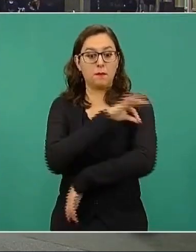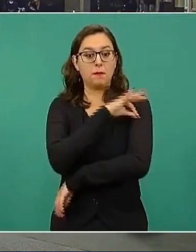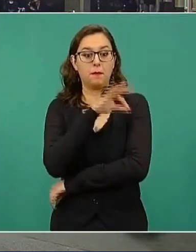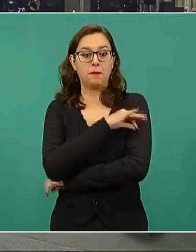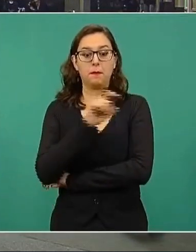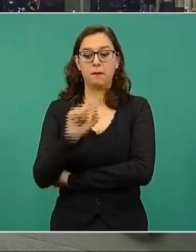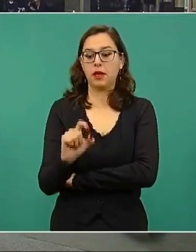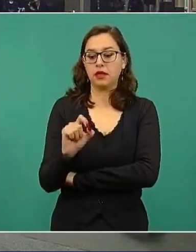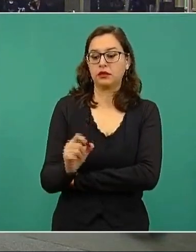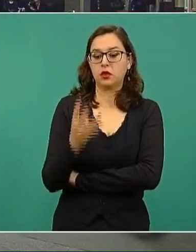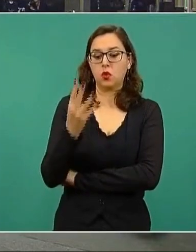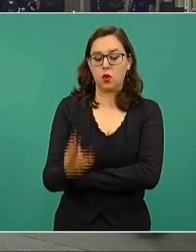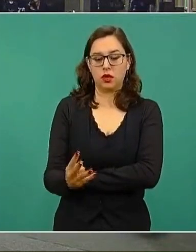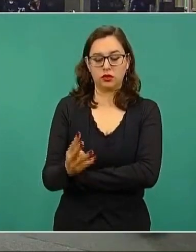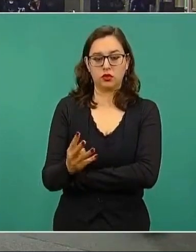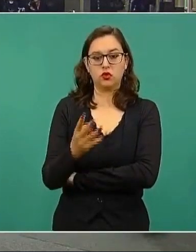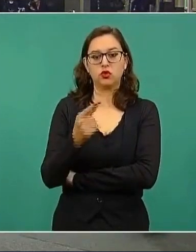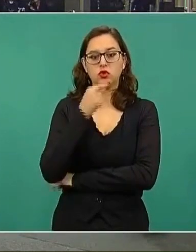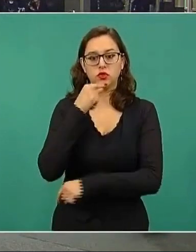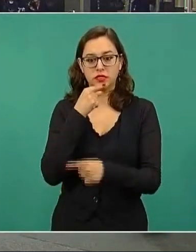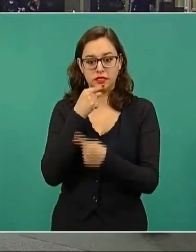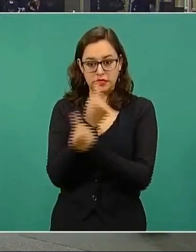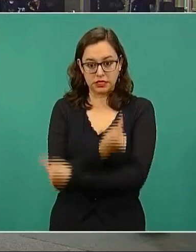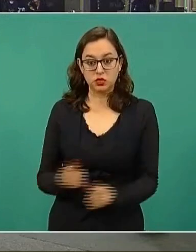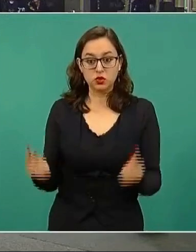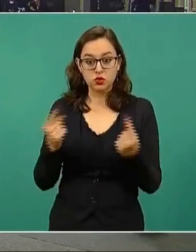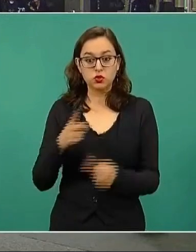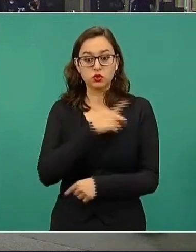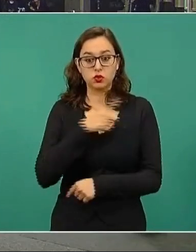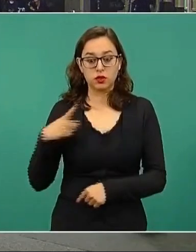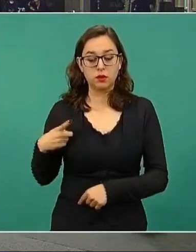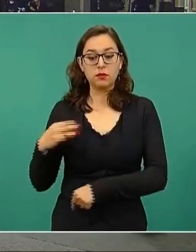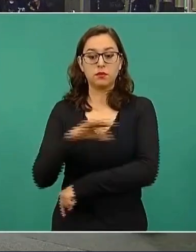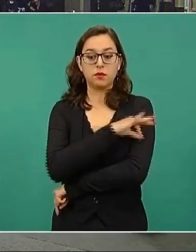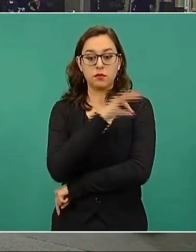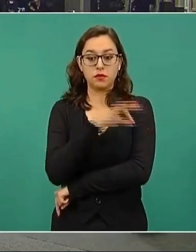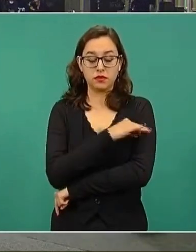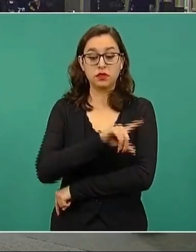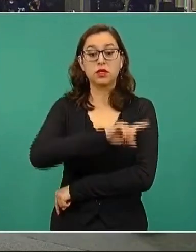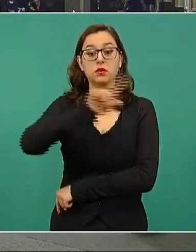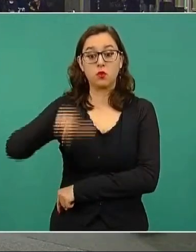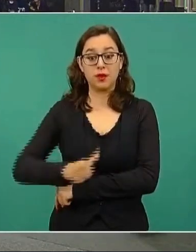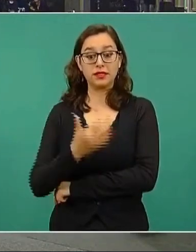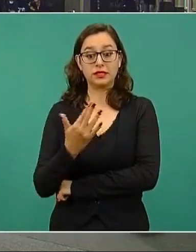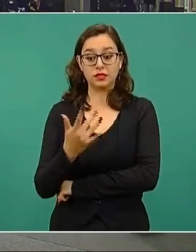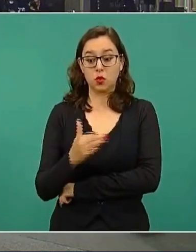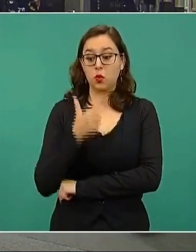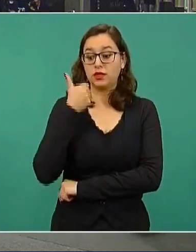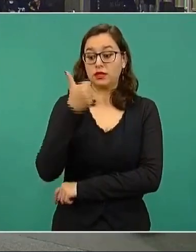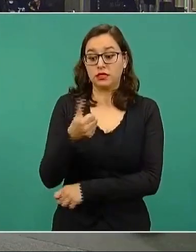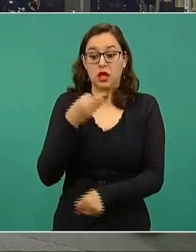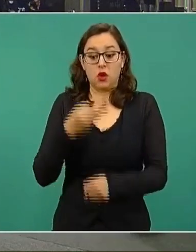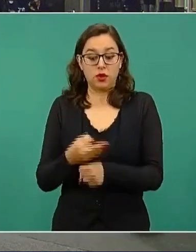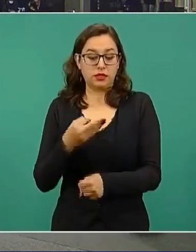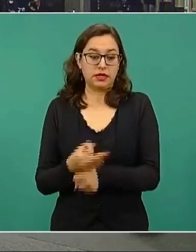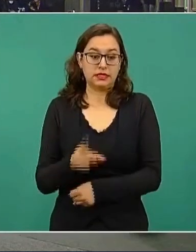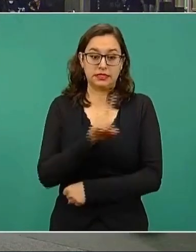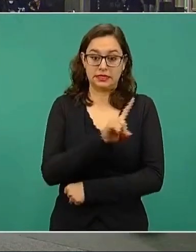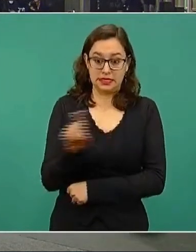24, un grupo de 24 menores, al siguiente día subió a 56 y ahorita van más de 100.